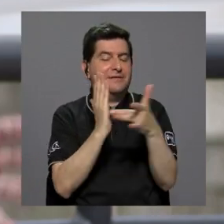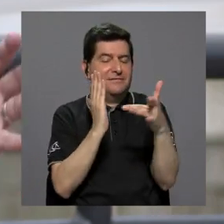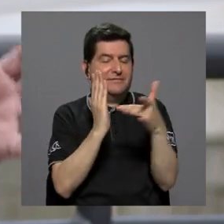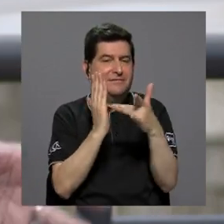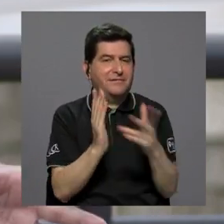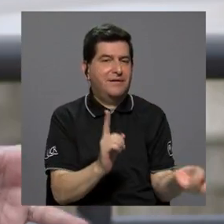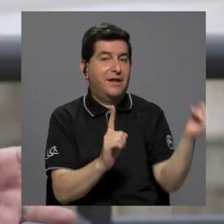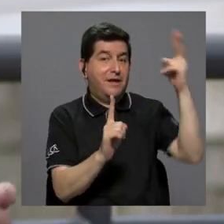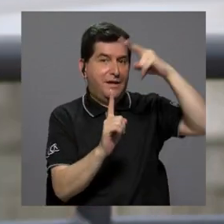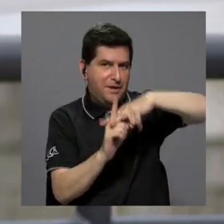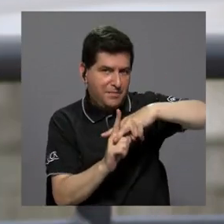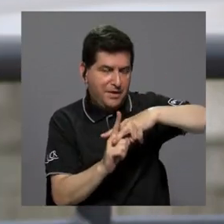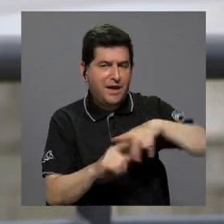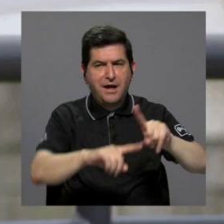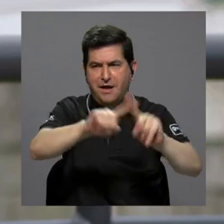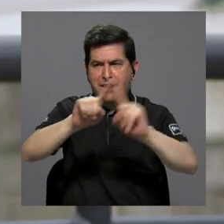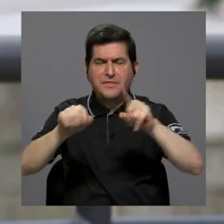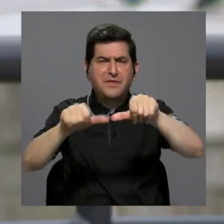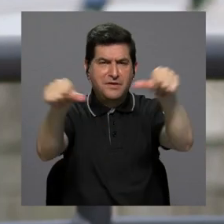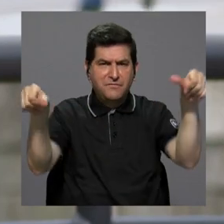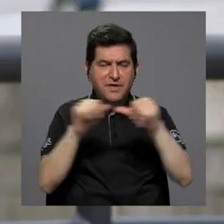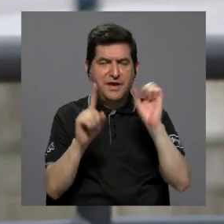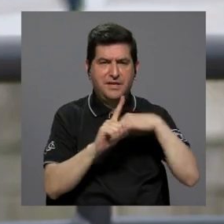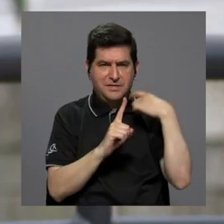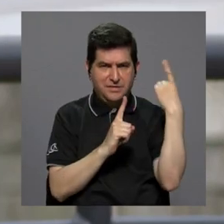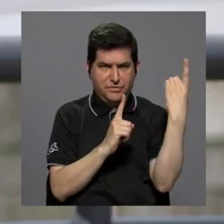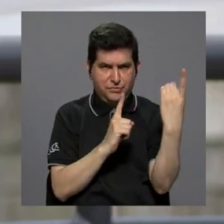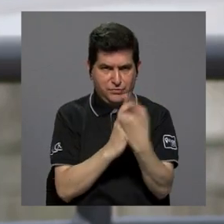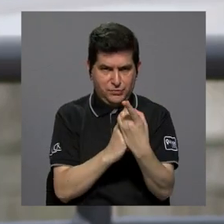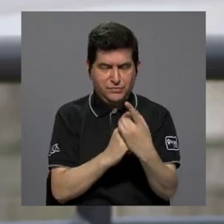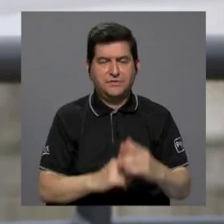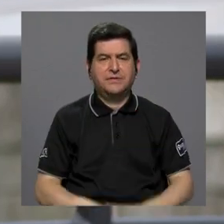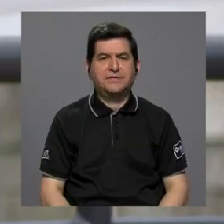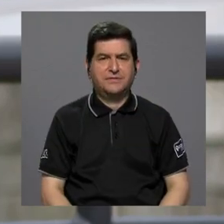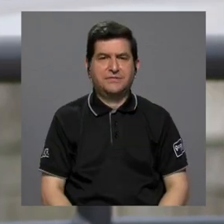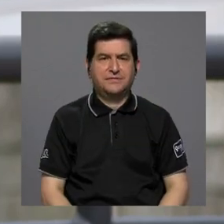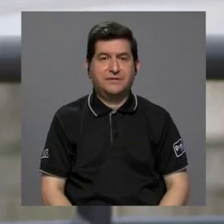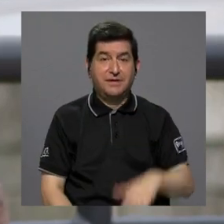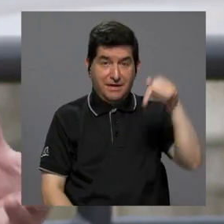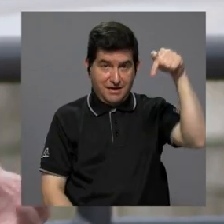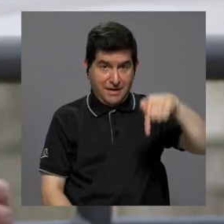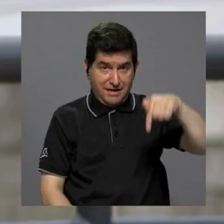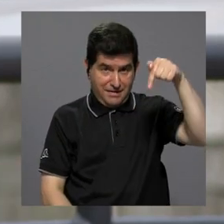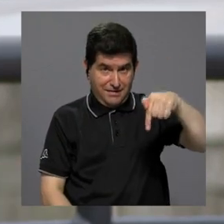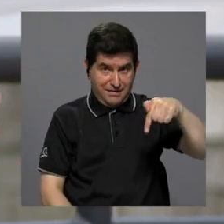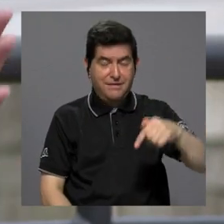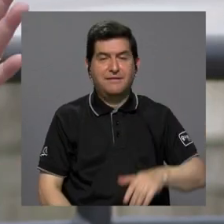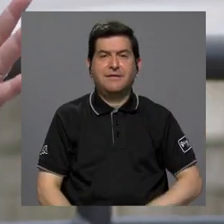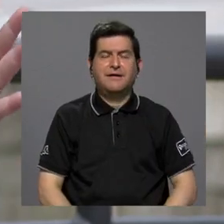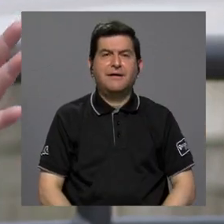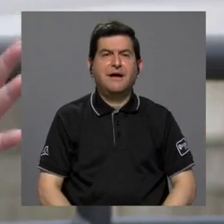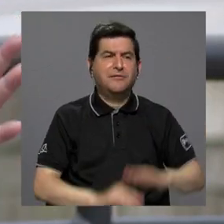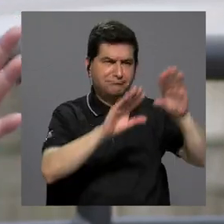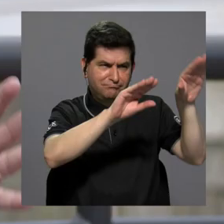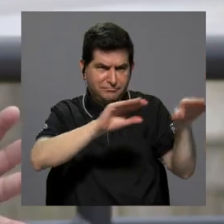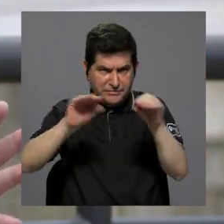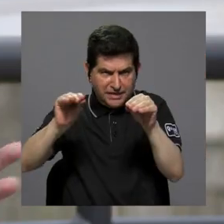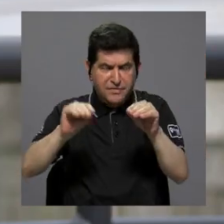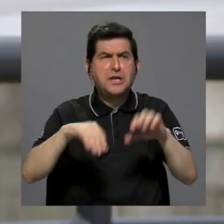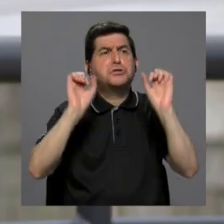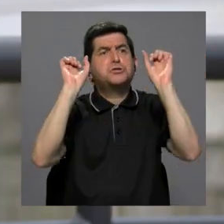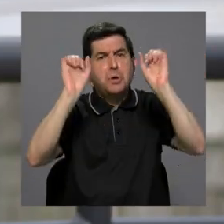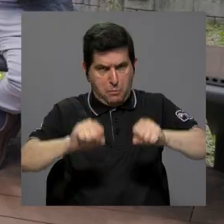tecnológico, aplicado hacia los distintos sectores de la sociedad, de nuestra sociedad. Esta